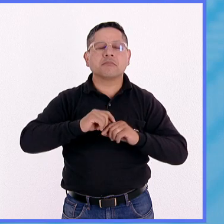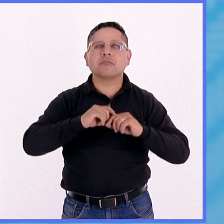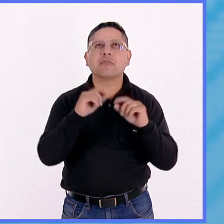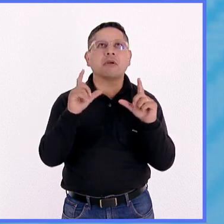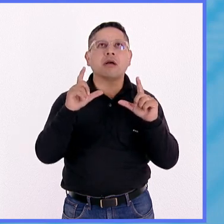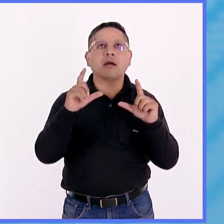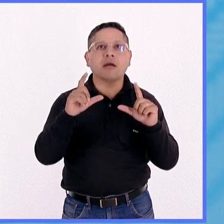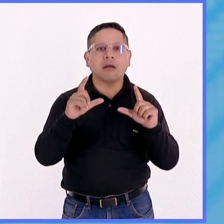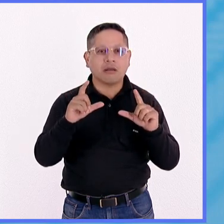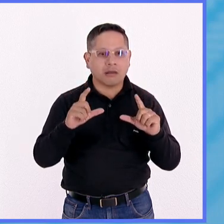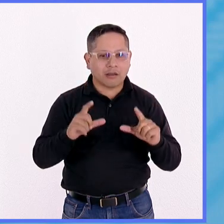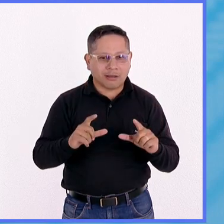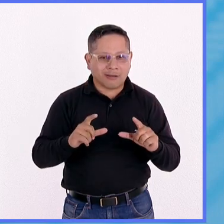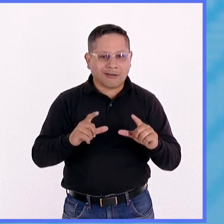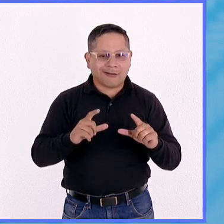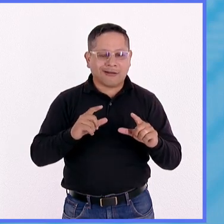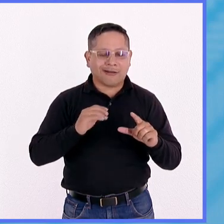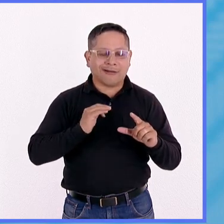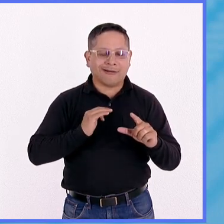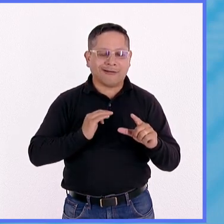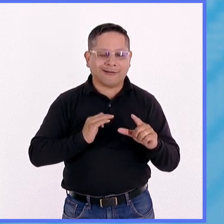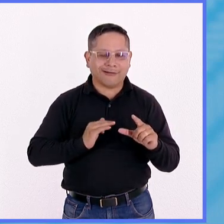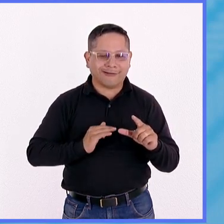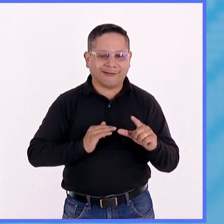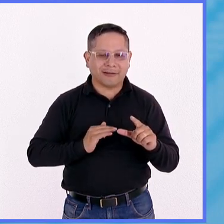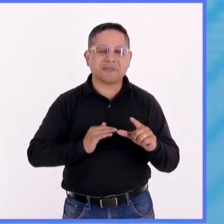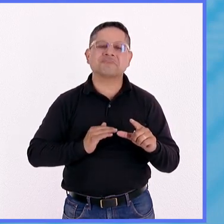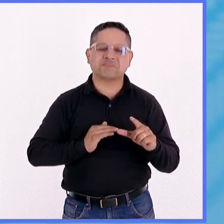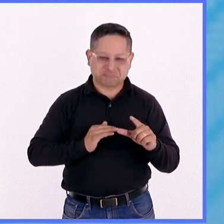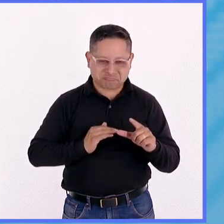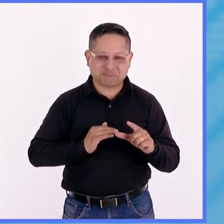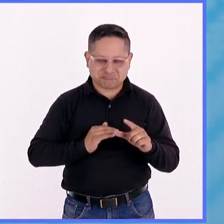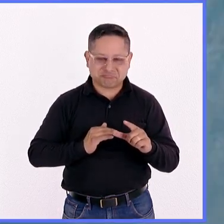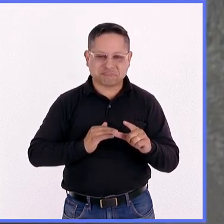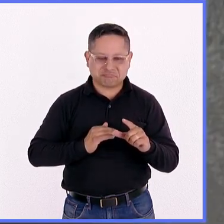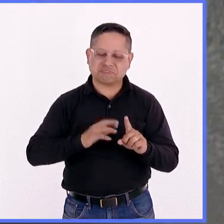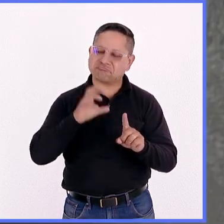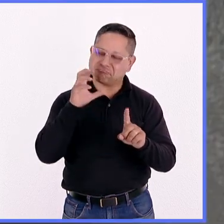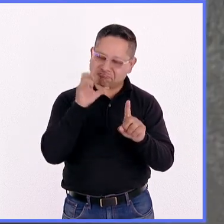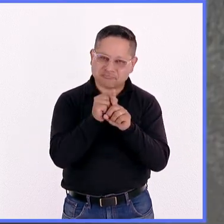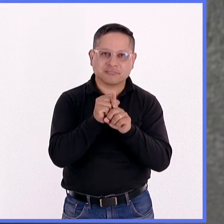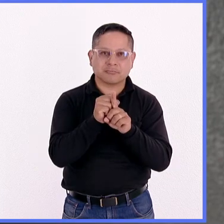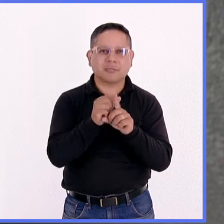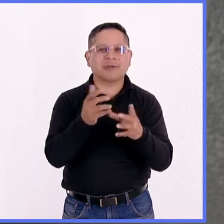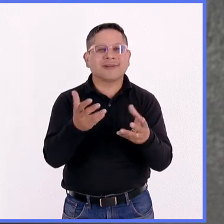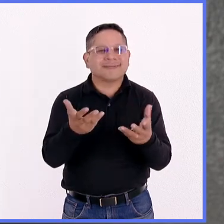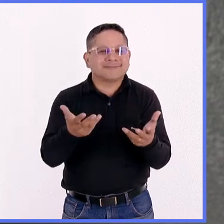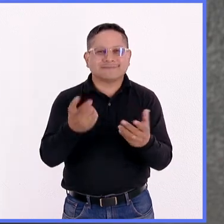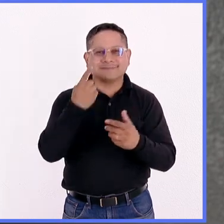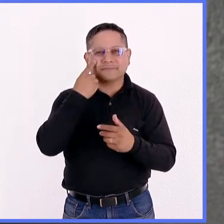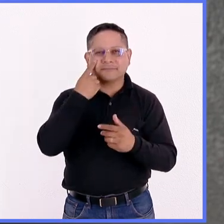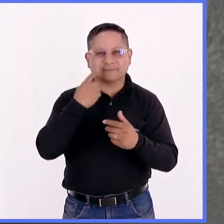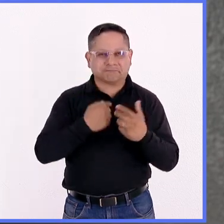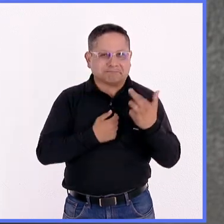sus rostros nuevamente. Se ven relajados y realizados. No tanto, no se ha evaluado, pero el hecho de que hayan